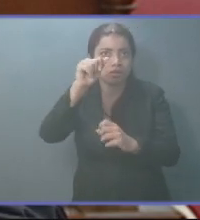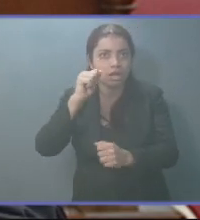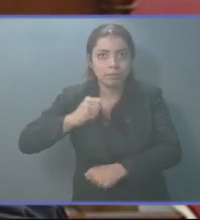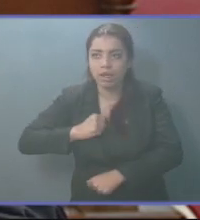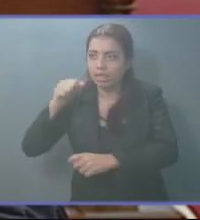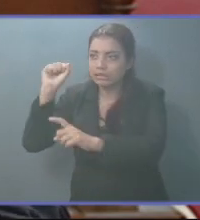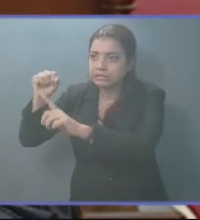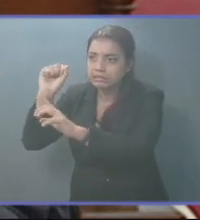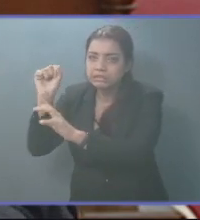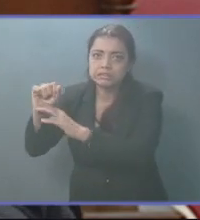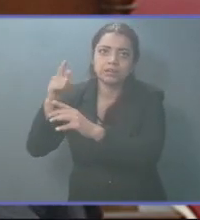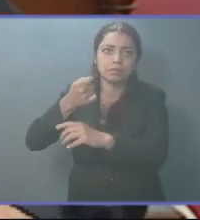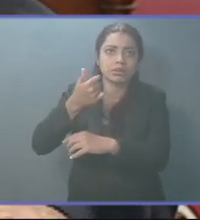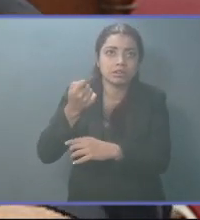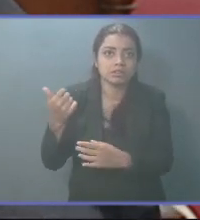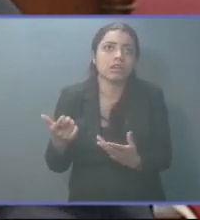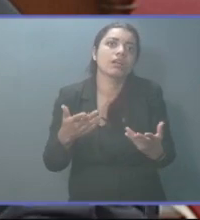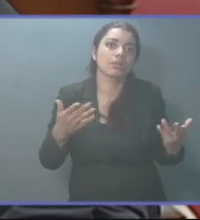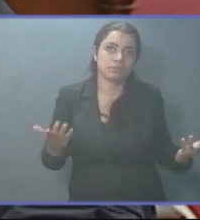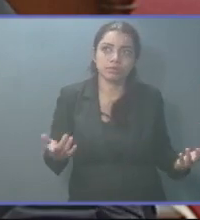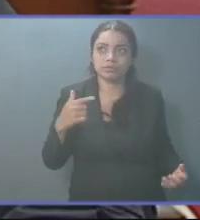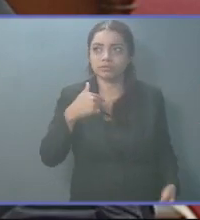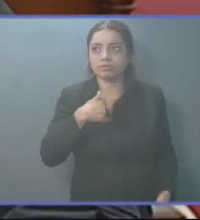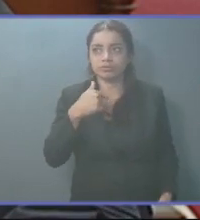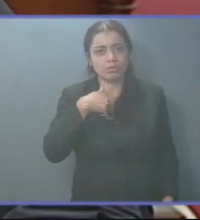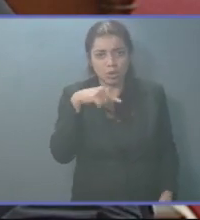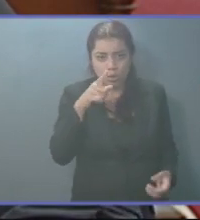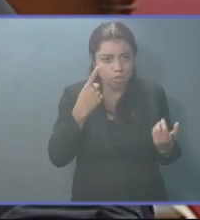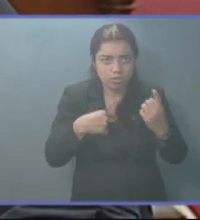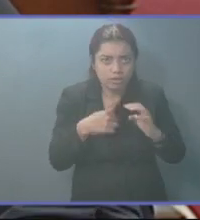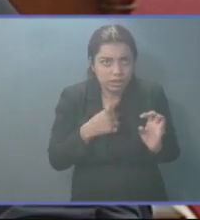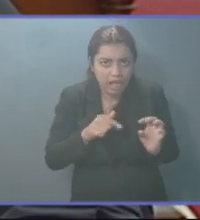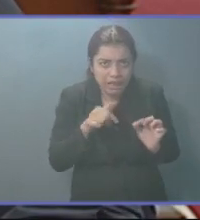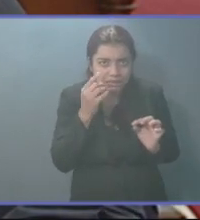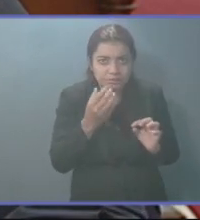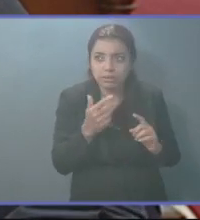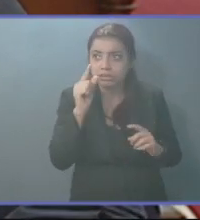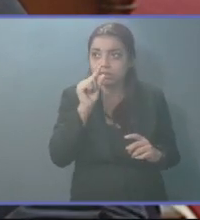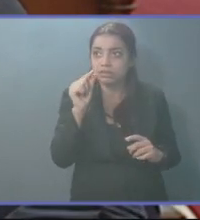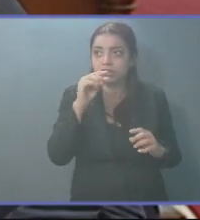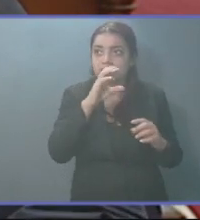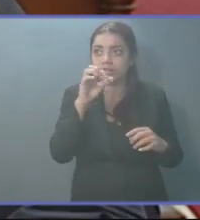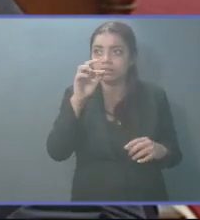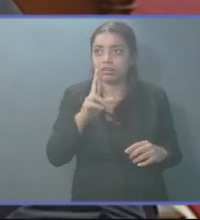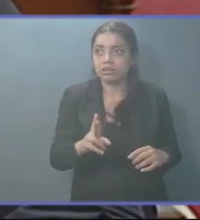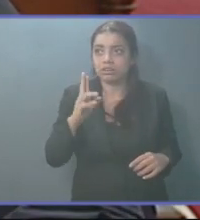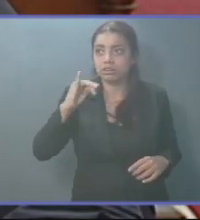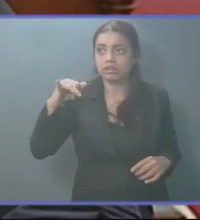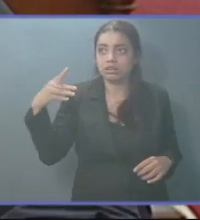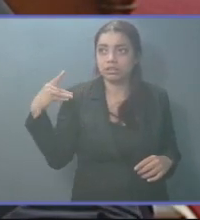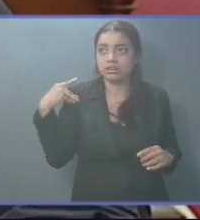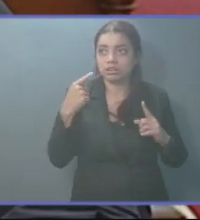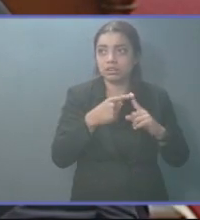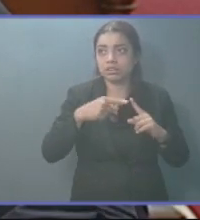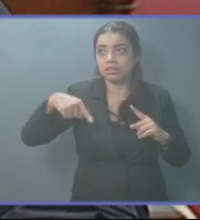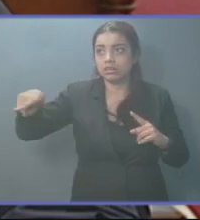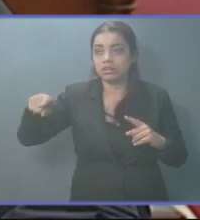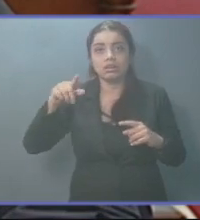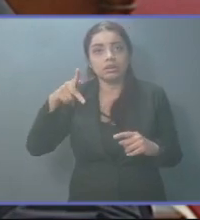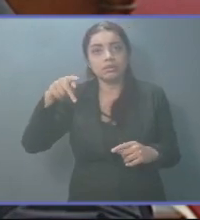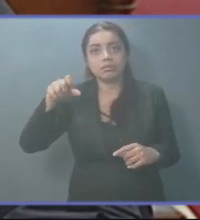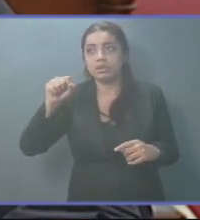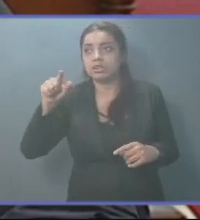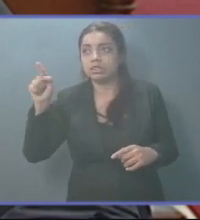ciertamente, yo que me encontraba en la República de Costa Rica, autorizado por la Junta Directiva sacando otro posgrado,